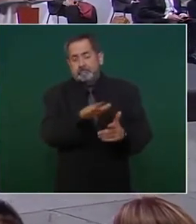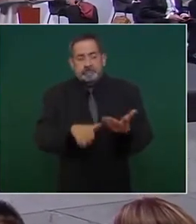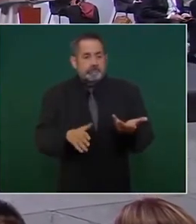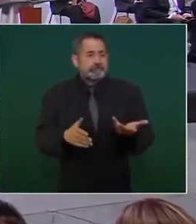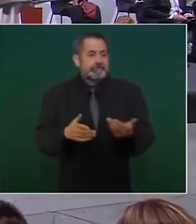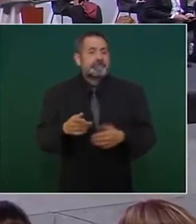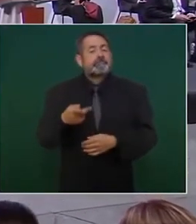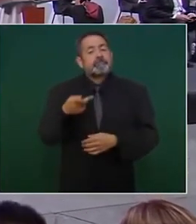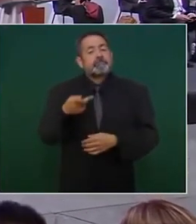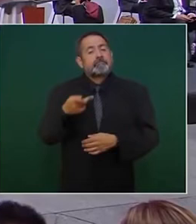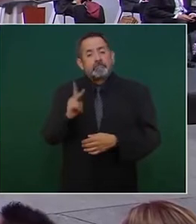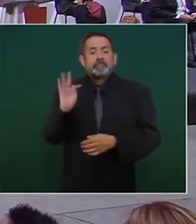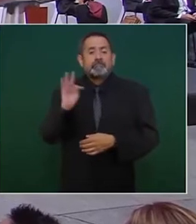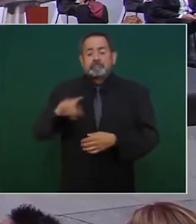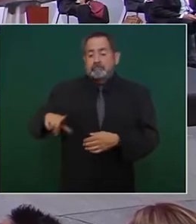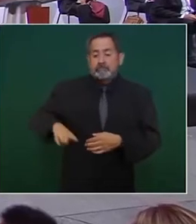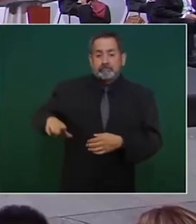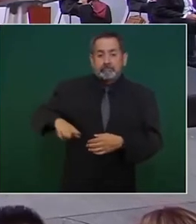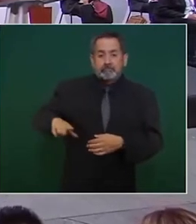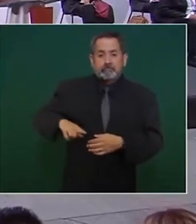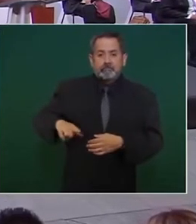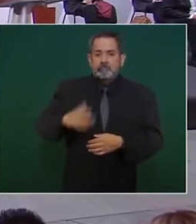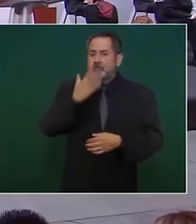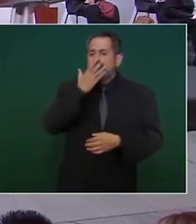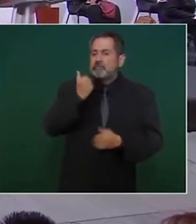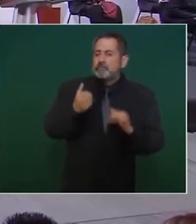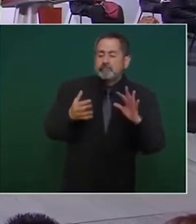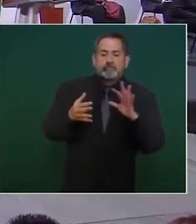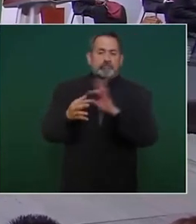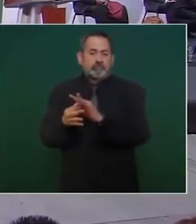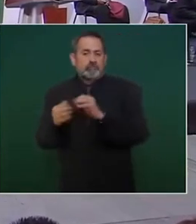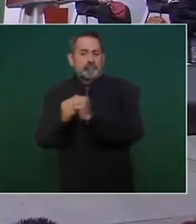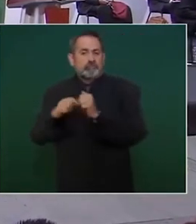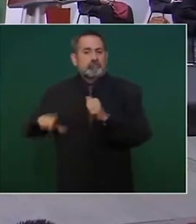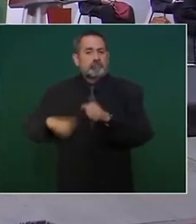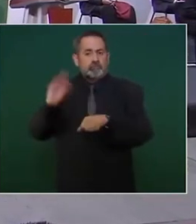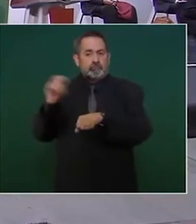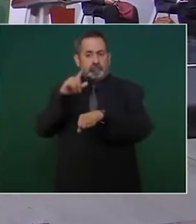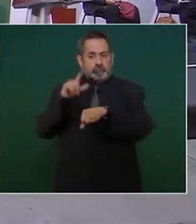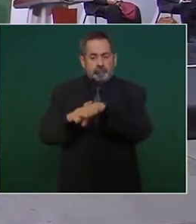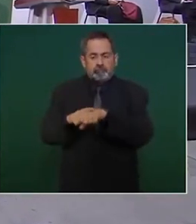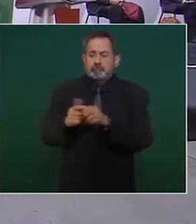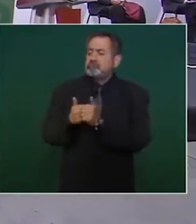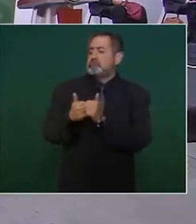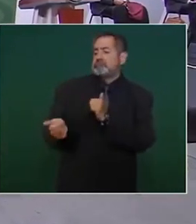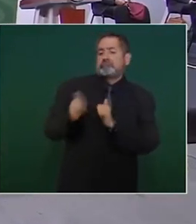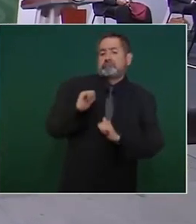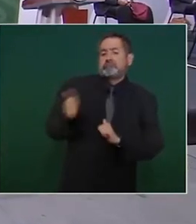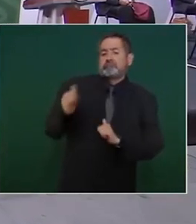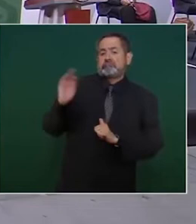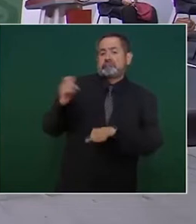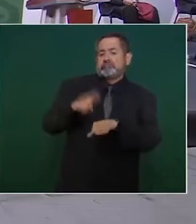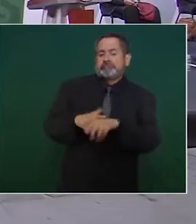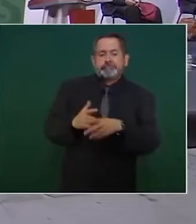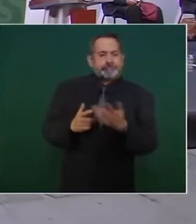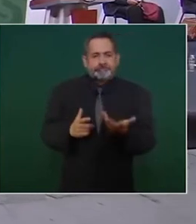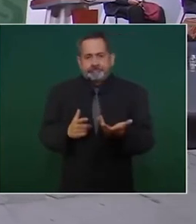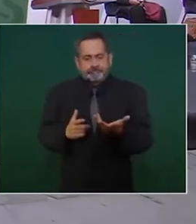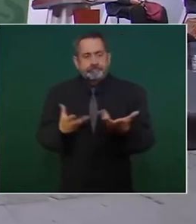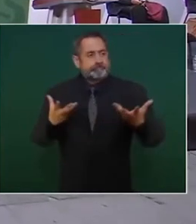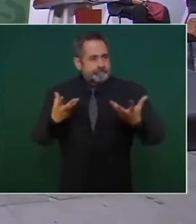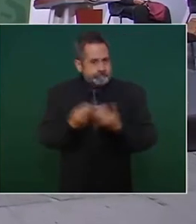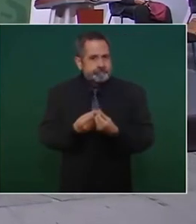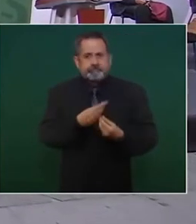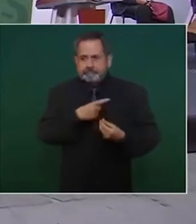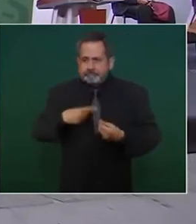los gobiernos no nos coordinamos con el gobierno de México los gobiernos de las entidades federativas y no hacemos lo que